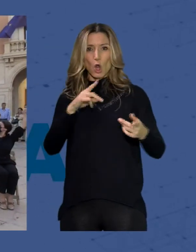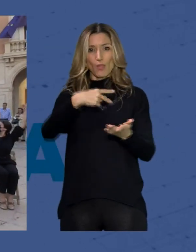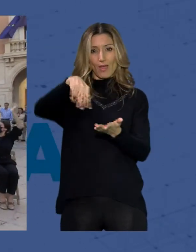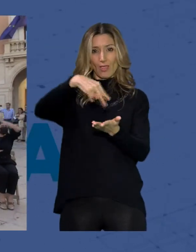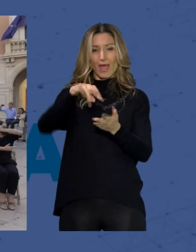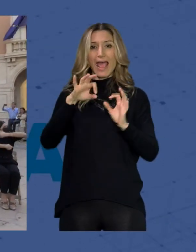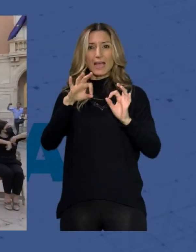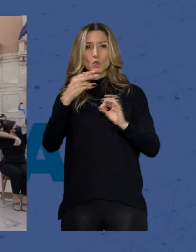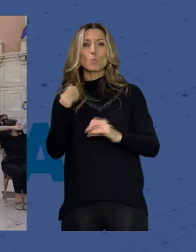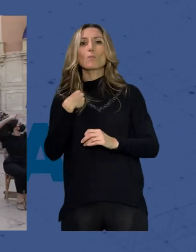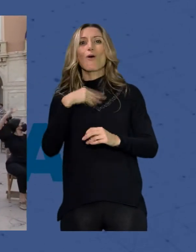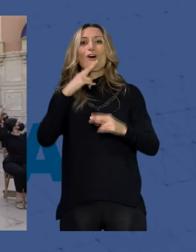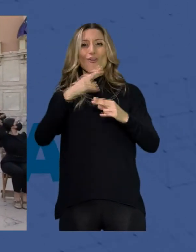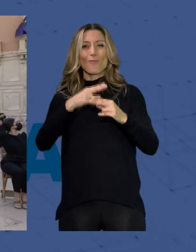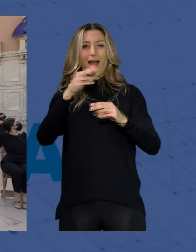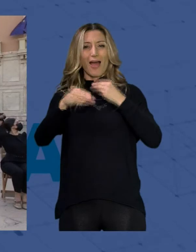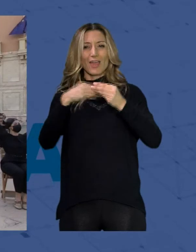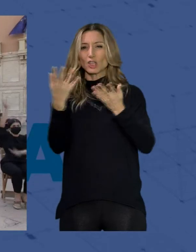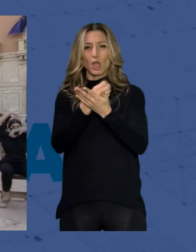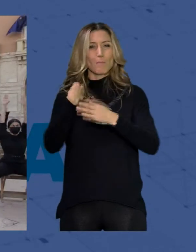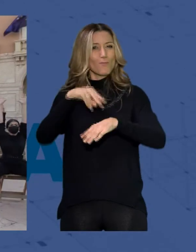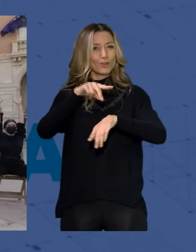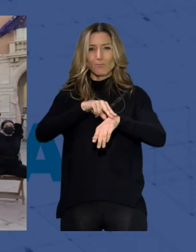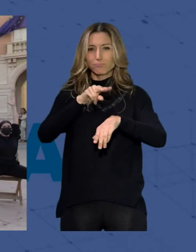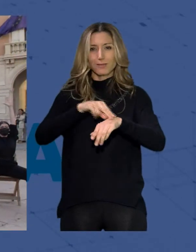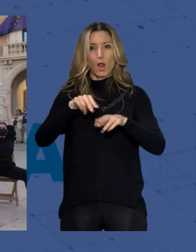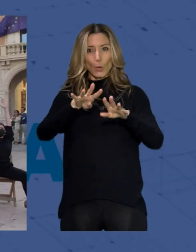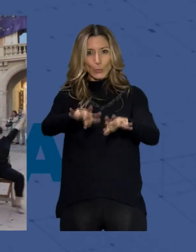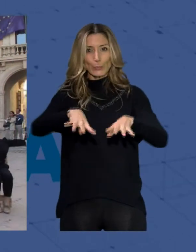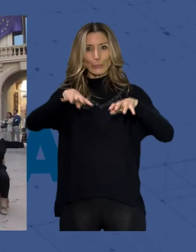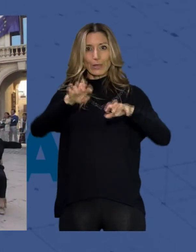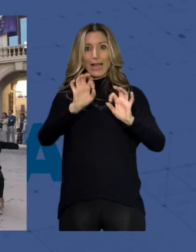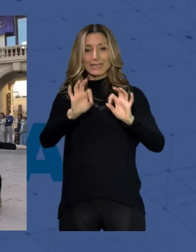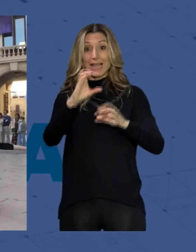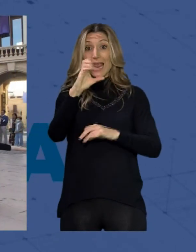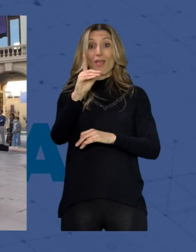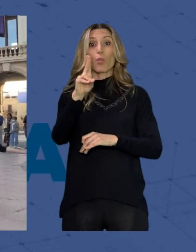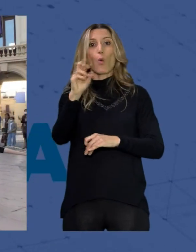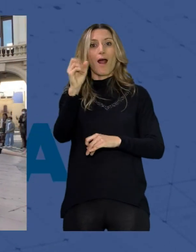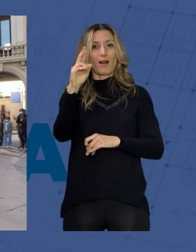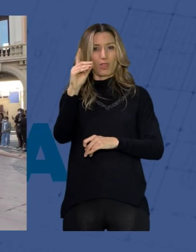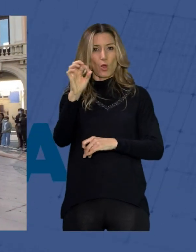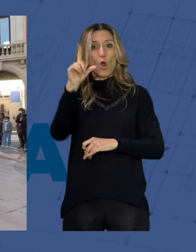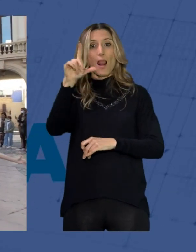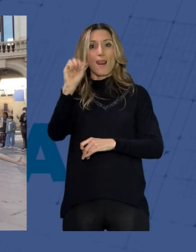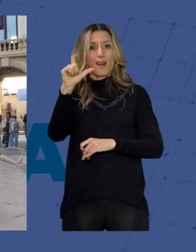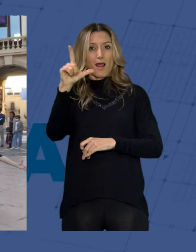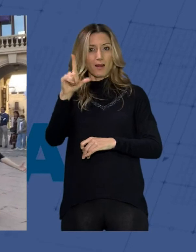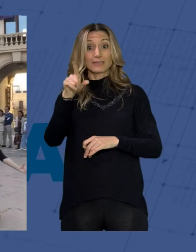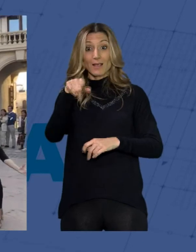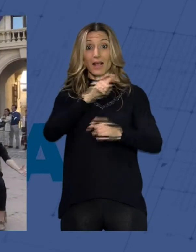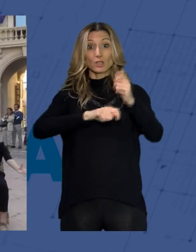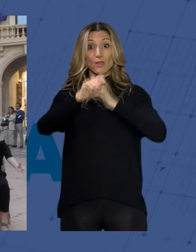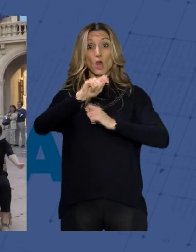punto de partida del espectáculo carabé dirigido por eduardo leal y organizado por la asociación entre flamencos del